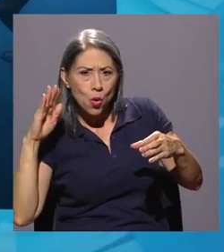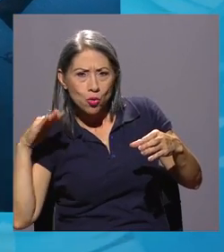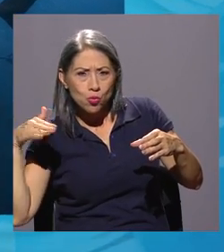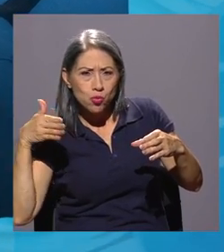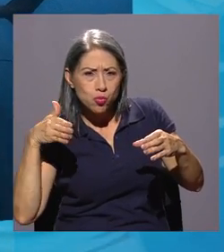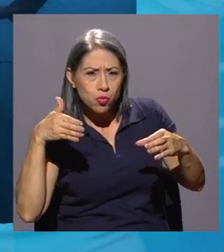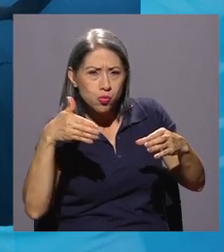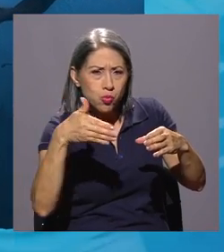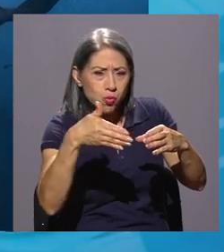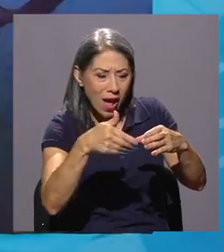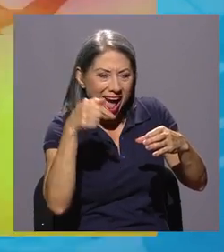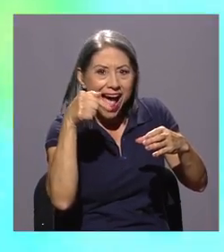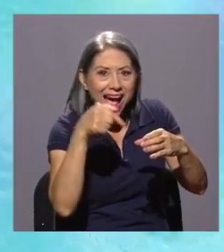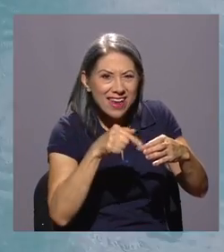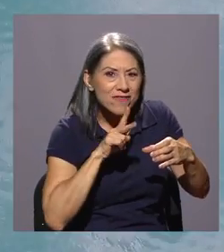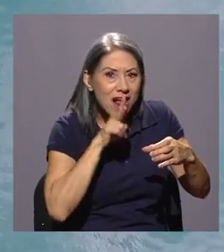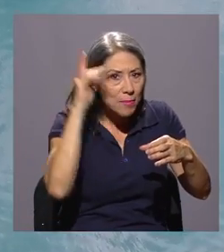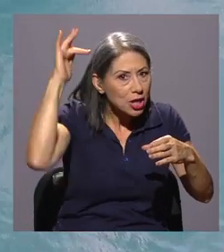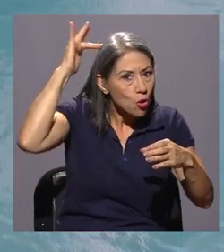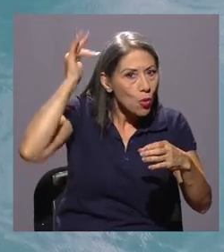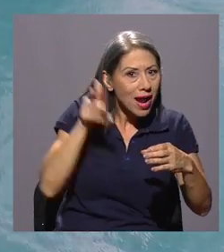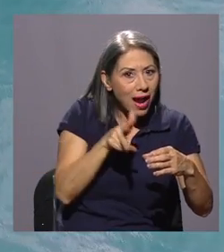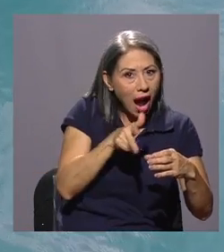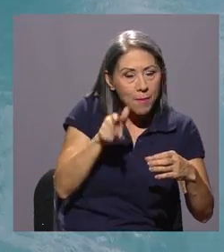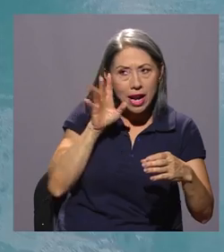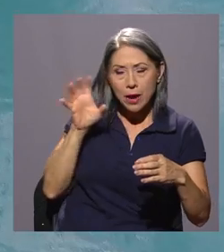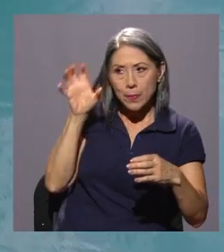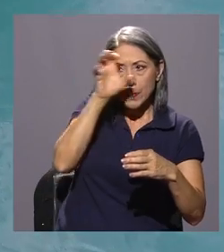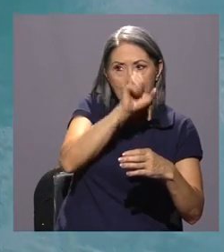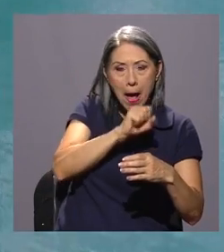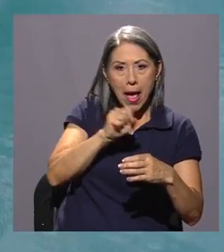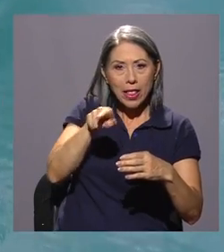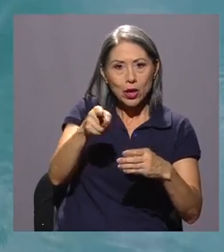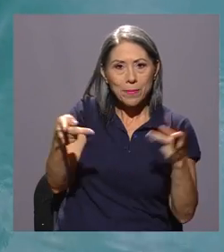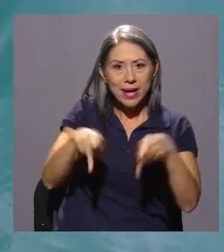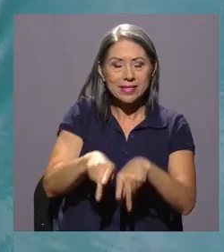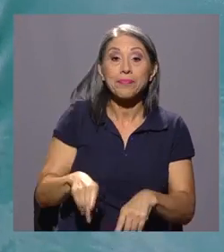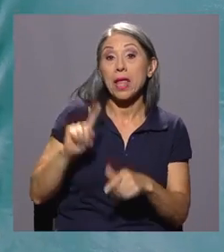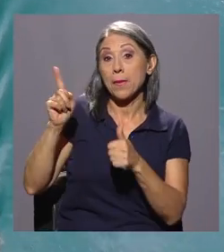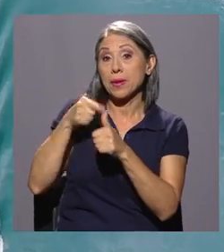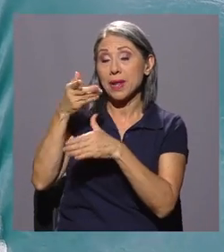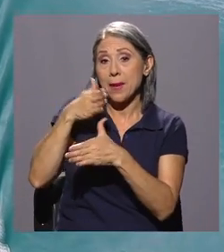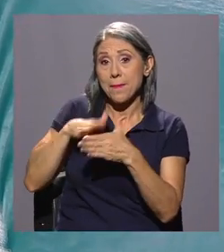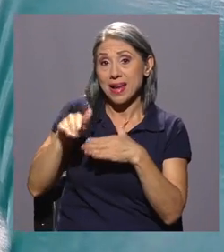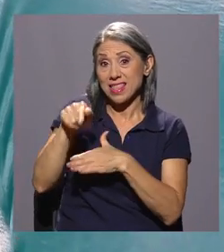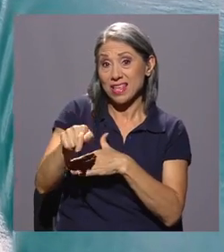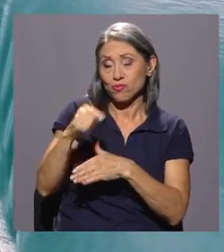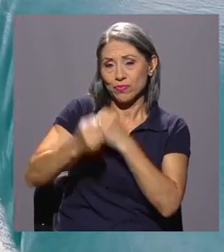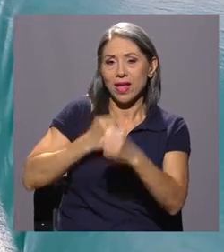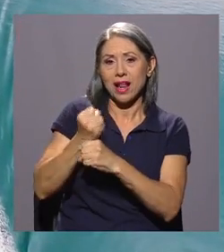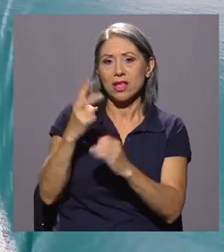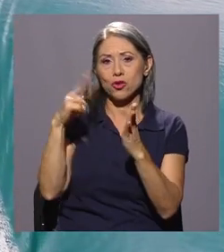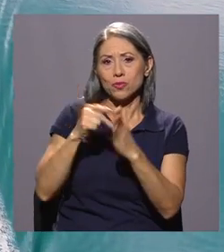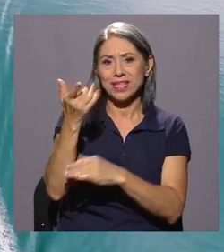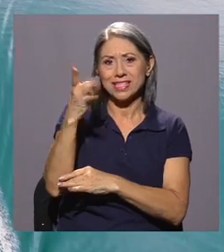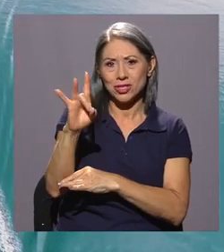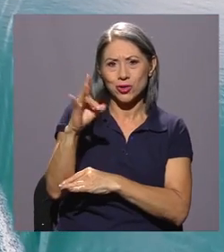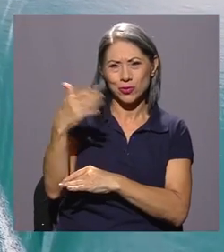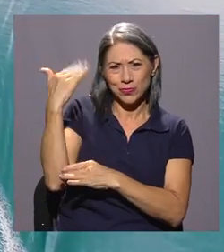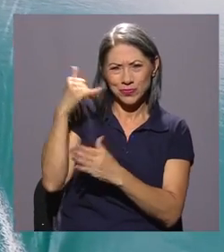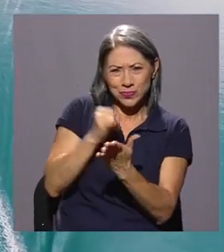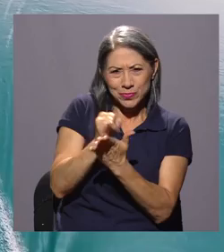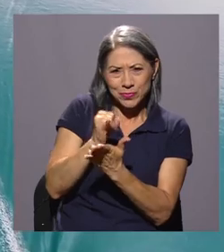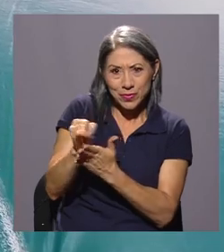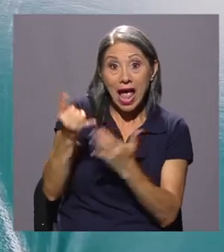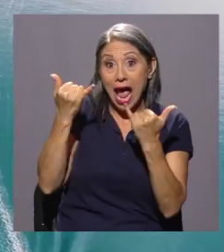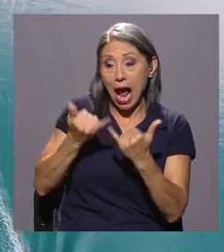las cámaras y nosotros registramos todas esas imágenes. La primera parte de esta expedición se realizó en el 2018, por lo que ahora se